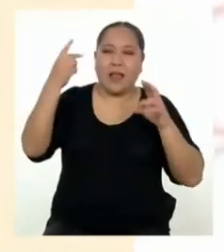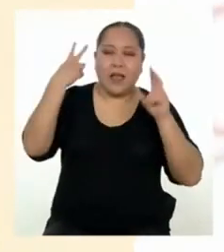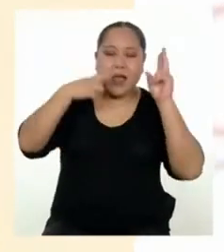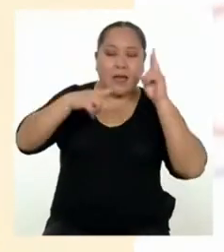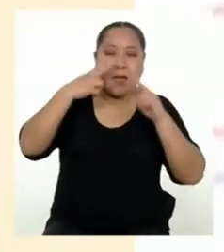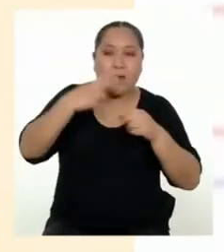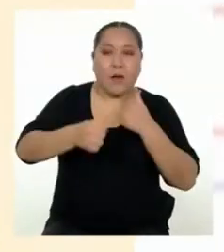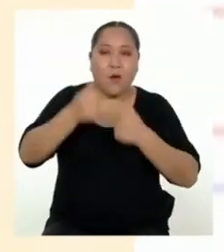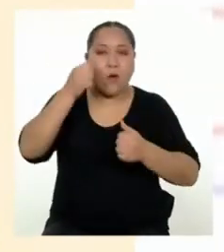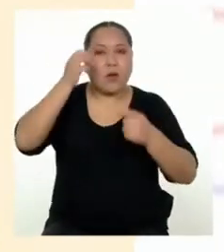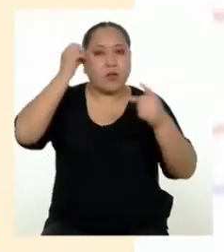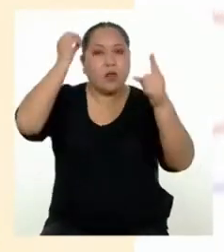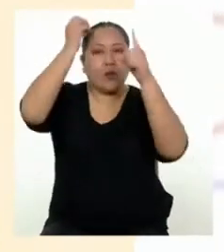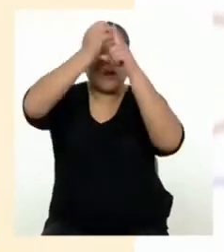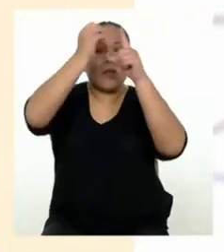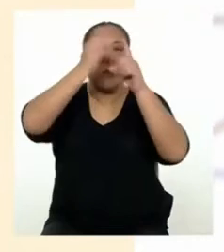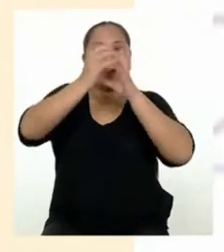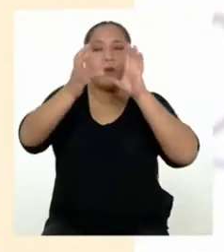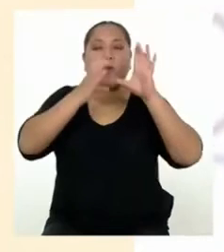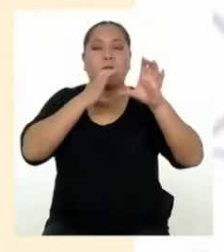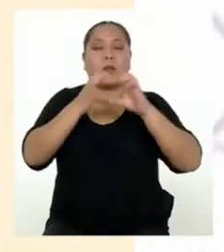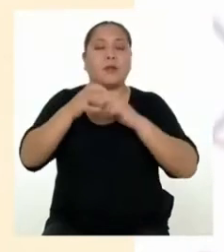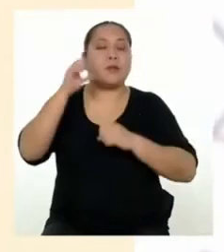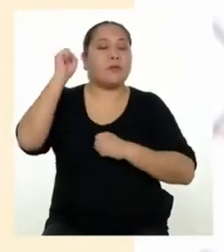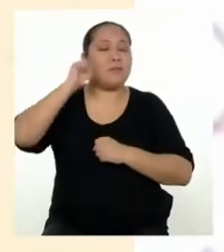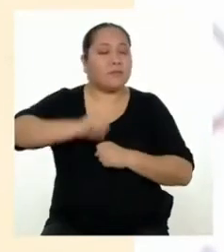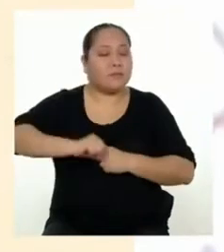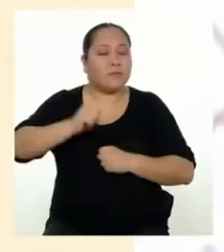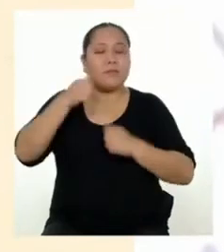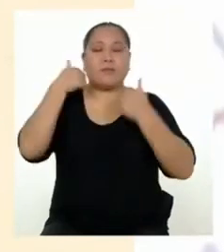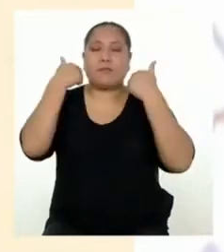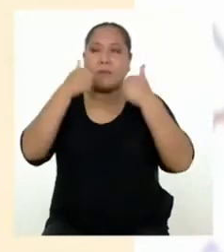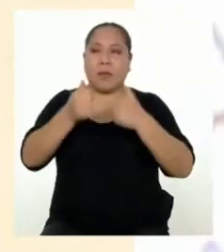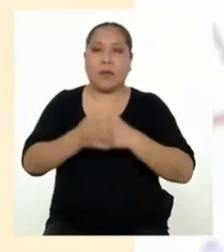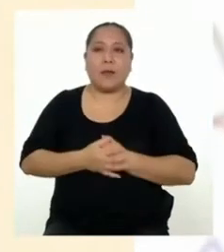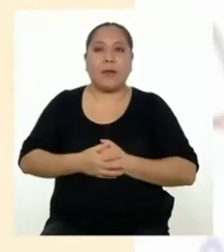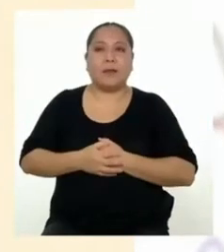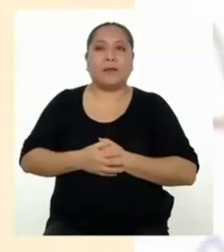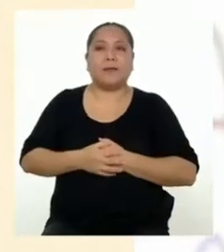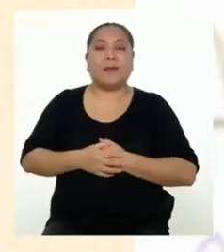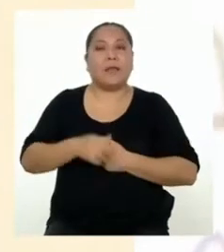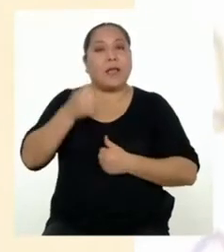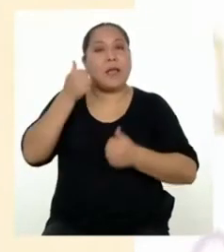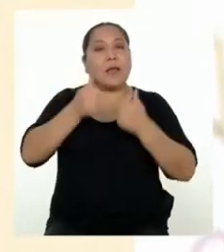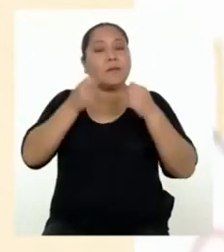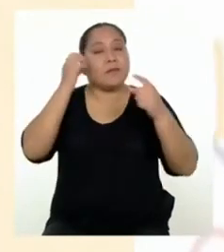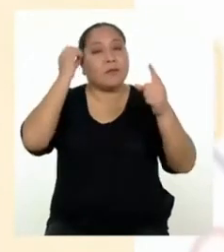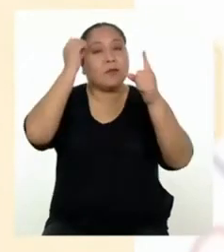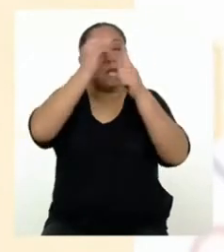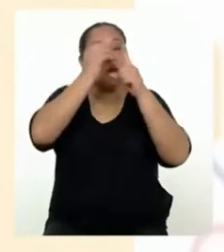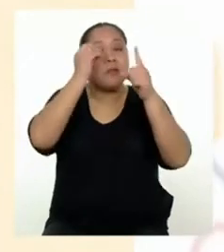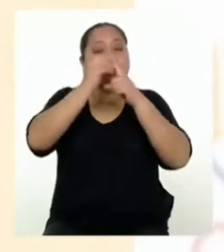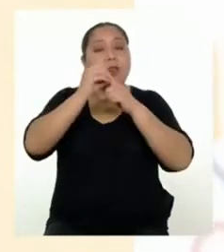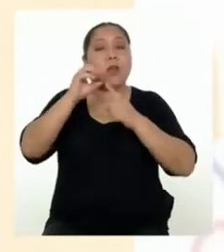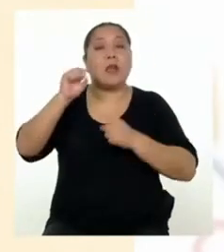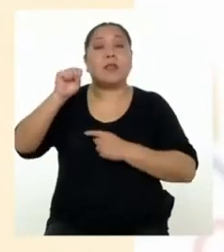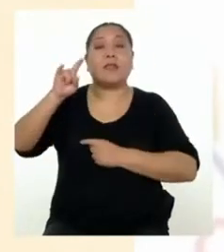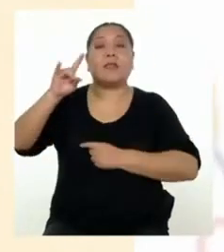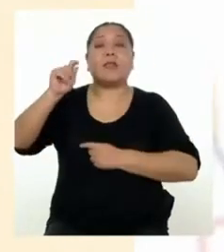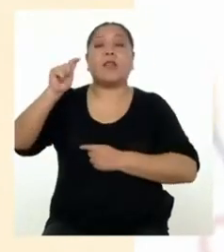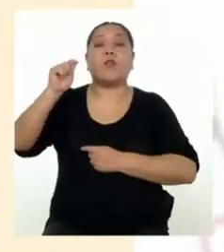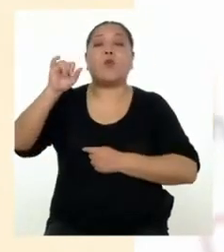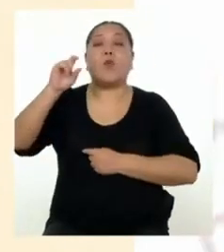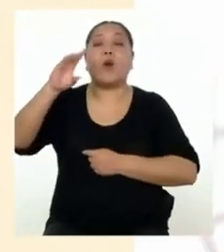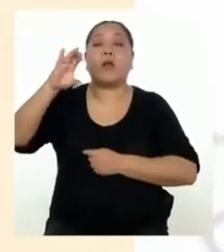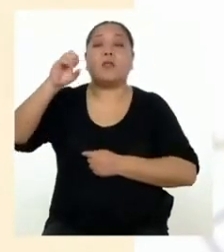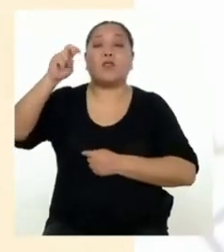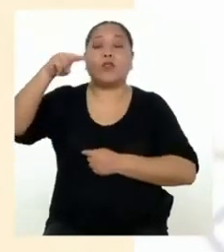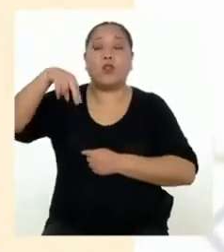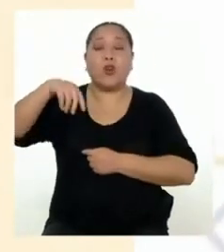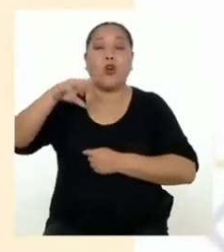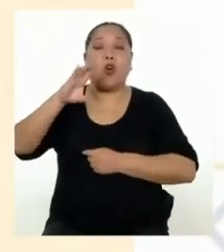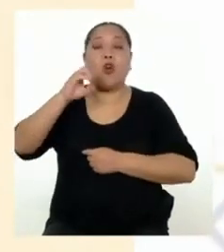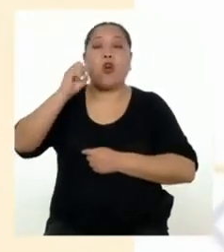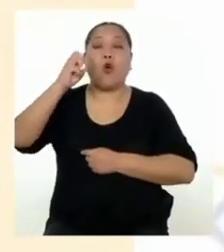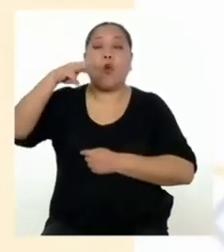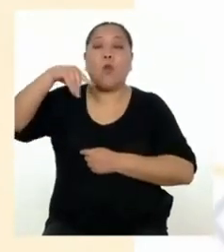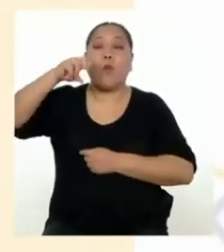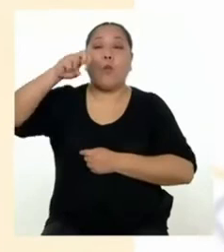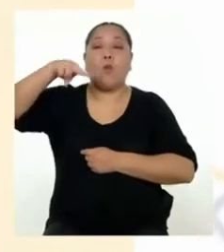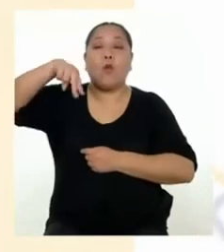determinar la situación comunicativa. Así es, muy bien. La situación comunicativa nos ayudará a hacer nuestro texto correctamente.